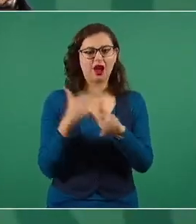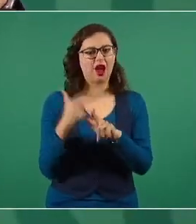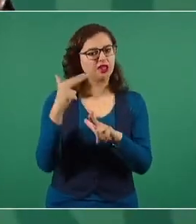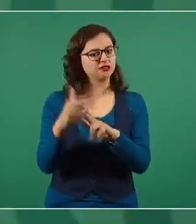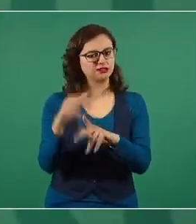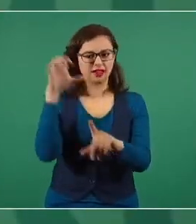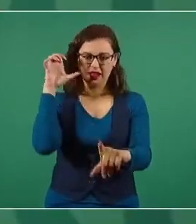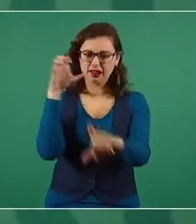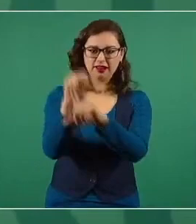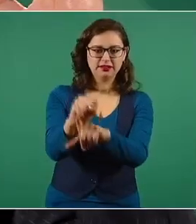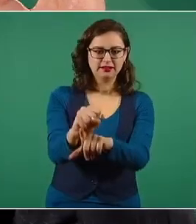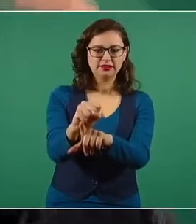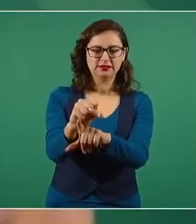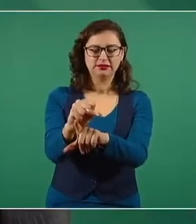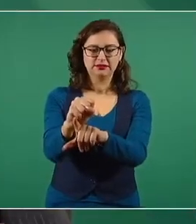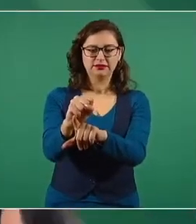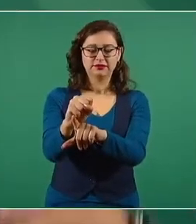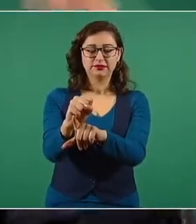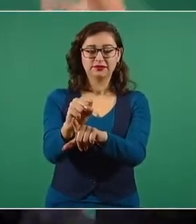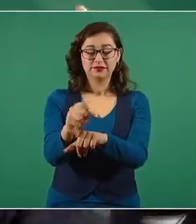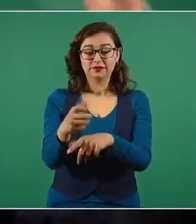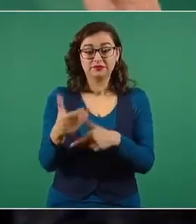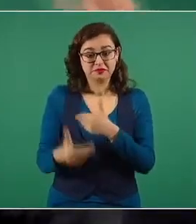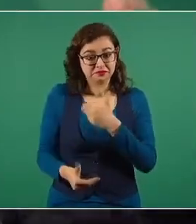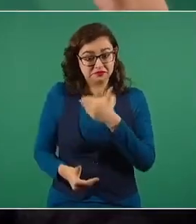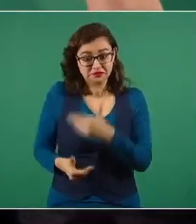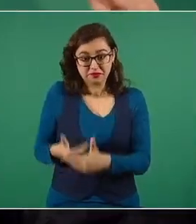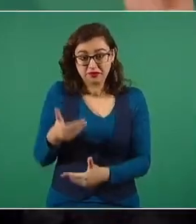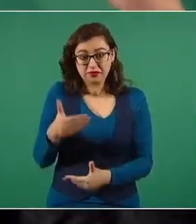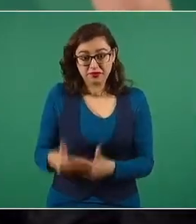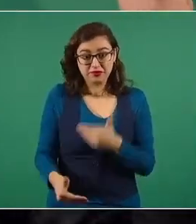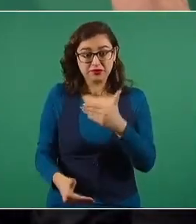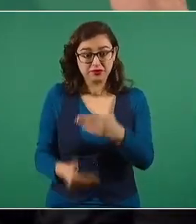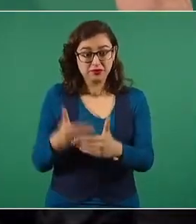Entonces, son procesos.